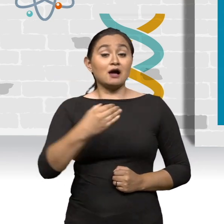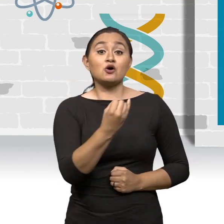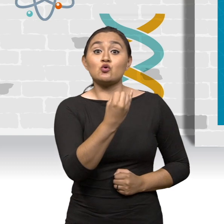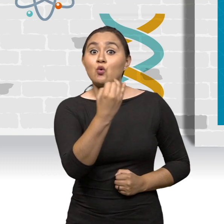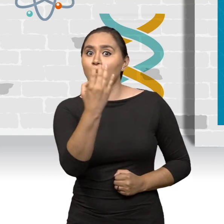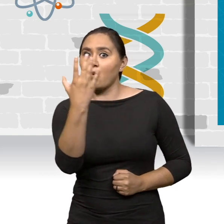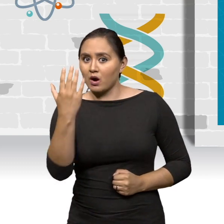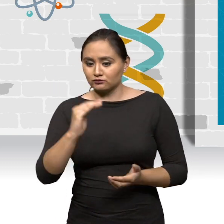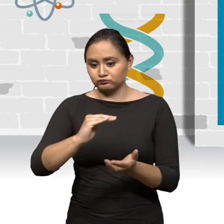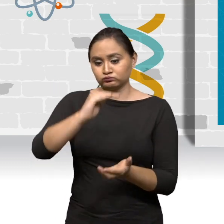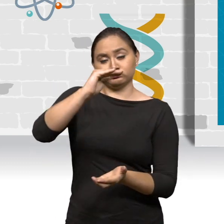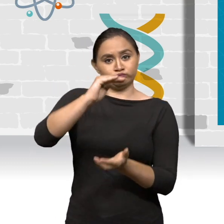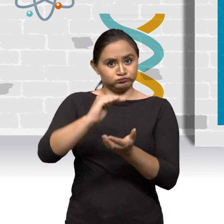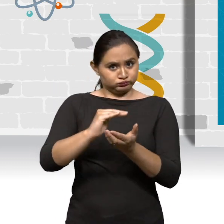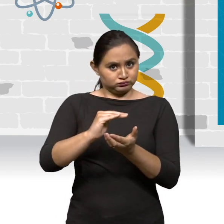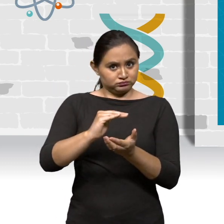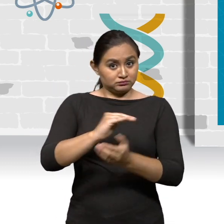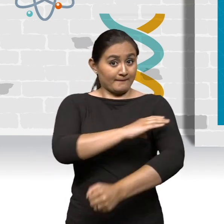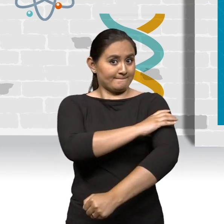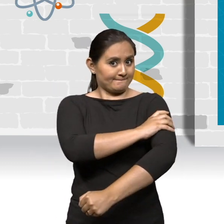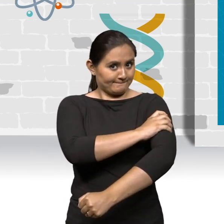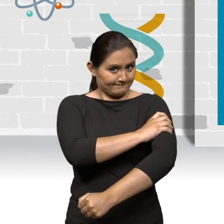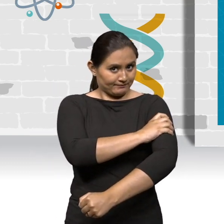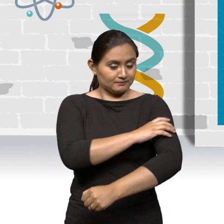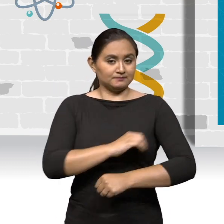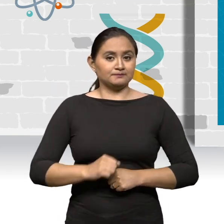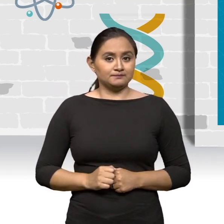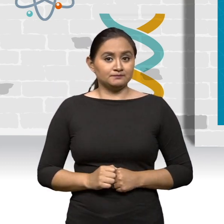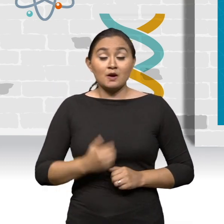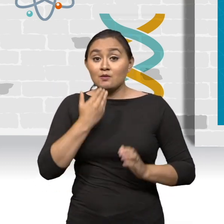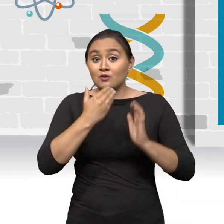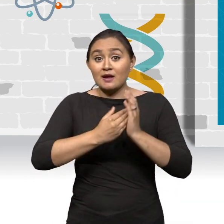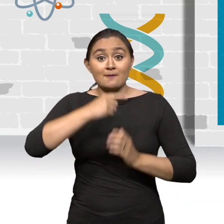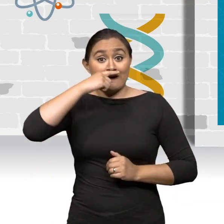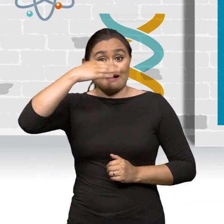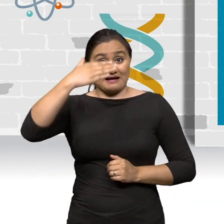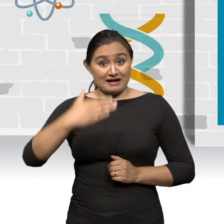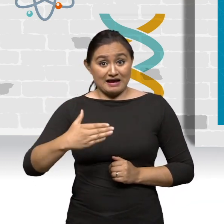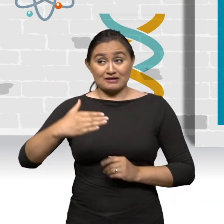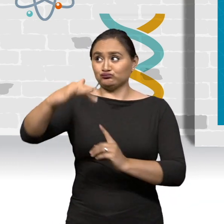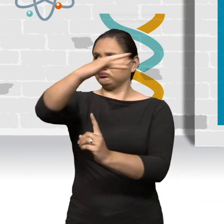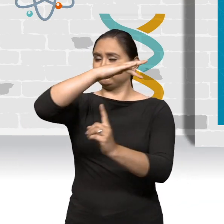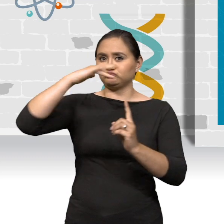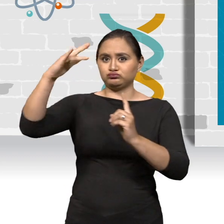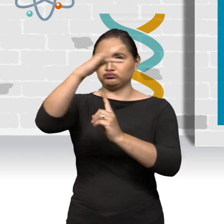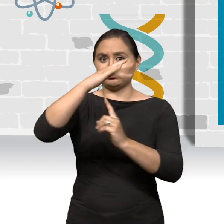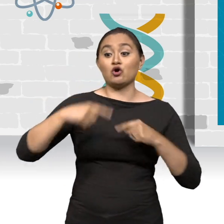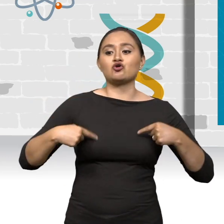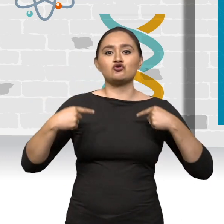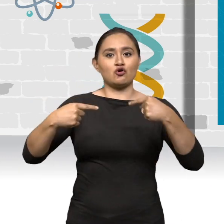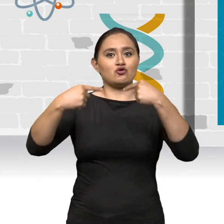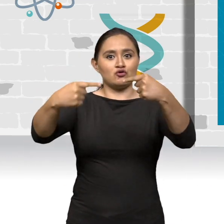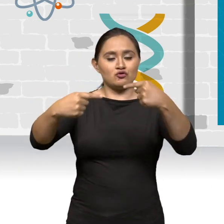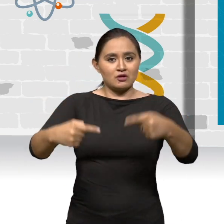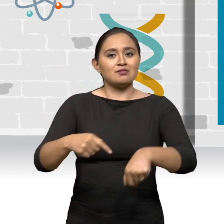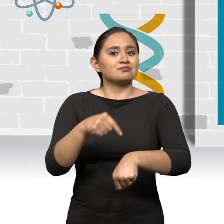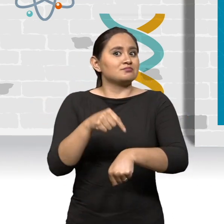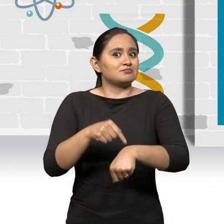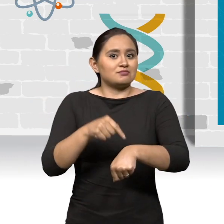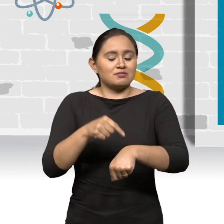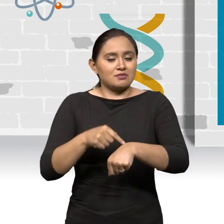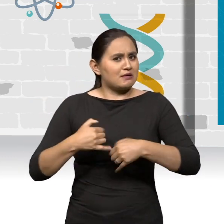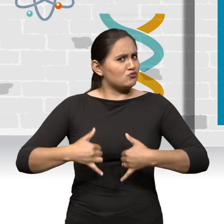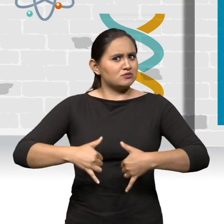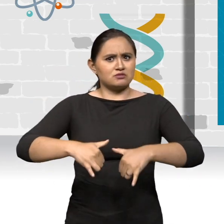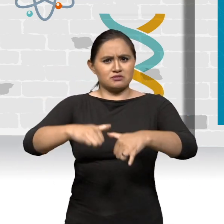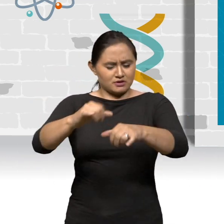usado en el experimento y la presión. En este caso, el gas está expuesto a la presión atmosférica, que es constante durante el tiempo